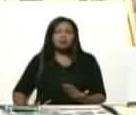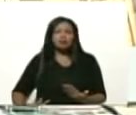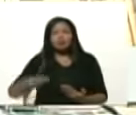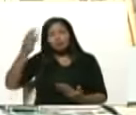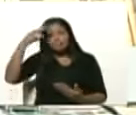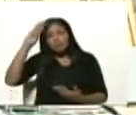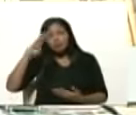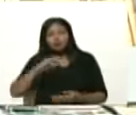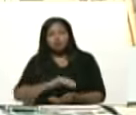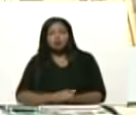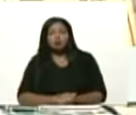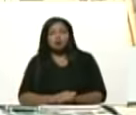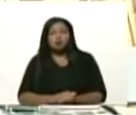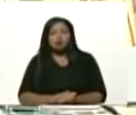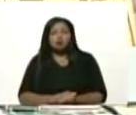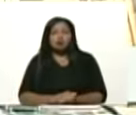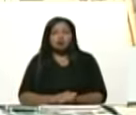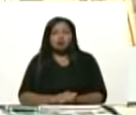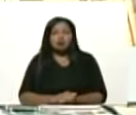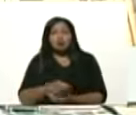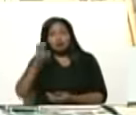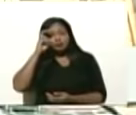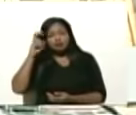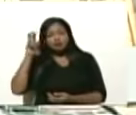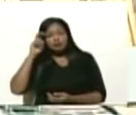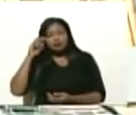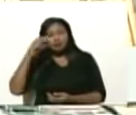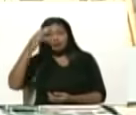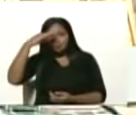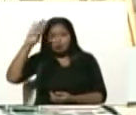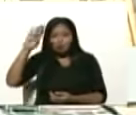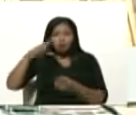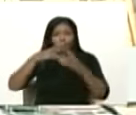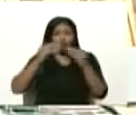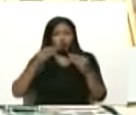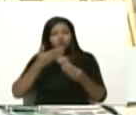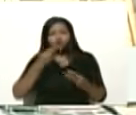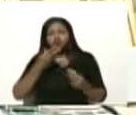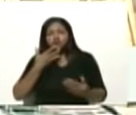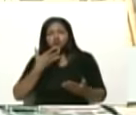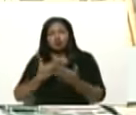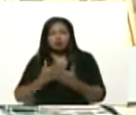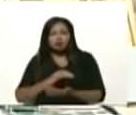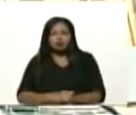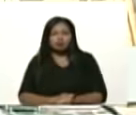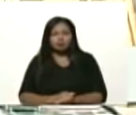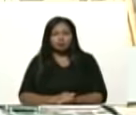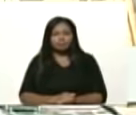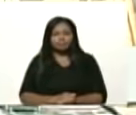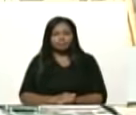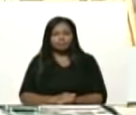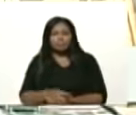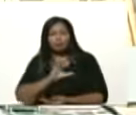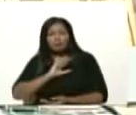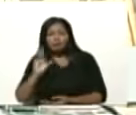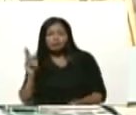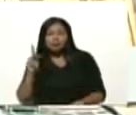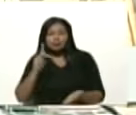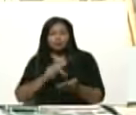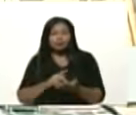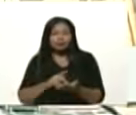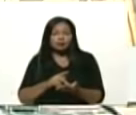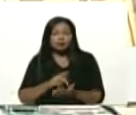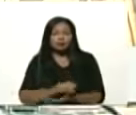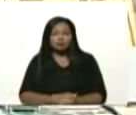Mauricio Ebrard y a la cancillería de México, gracias a los países participantes,